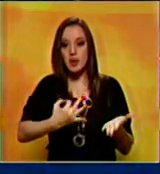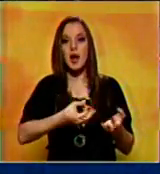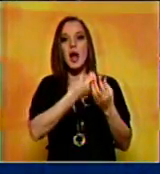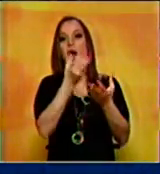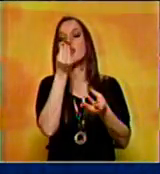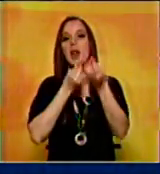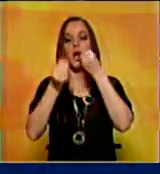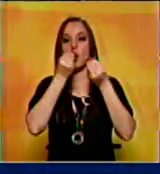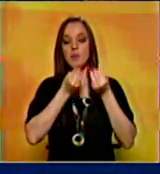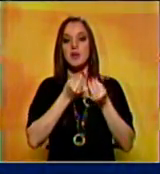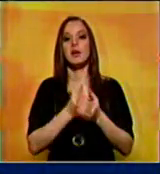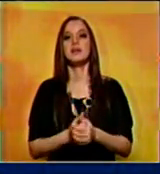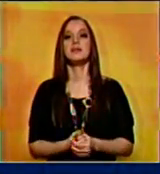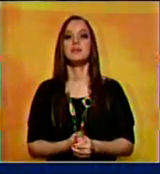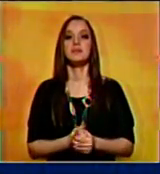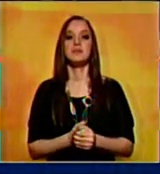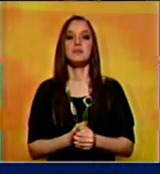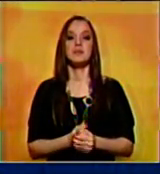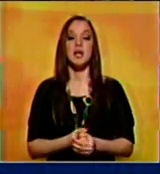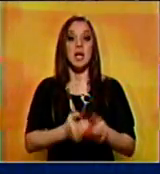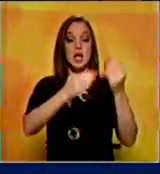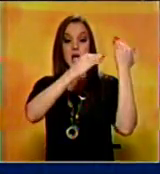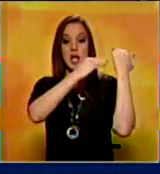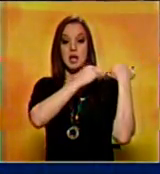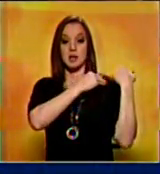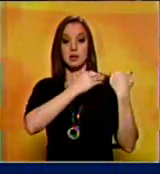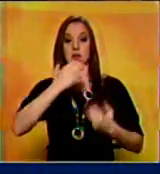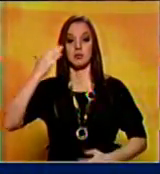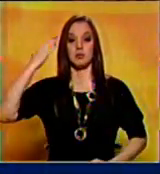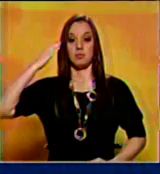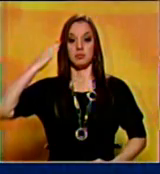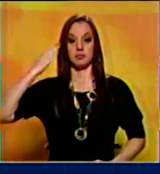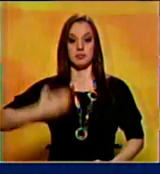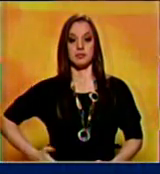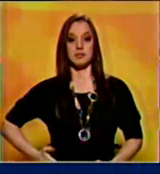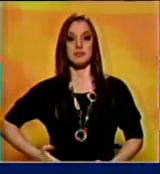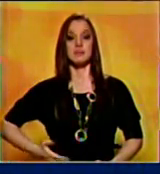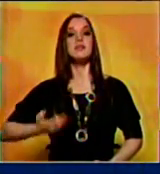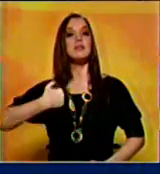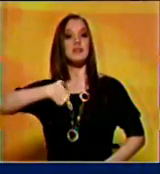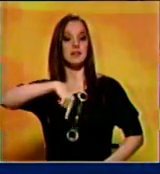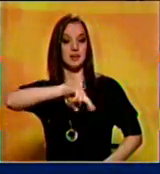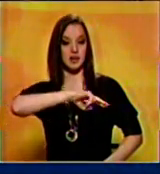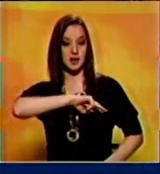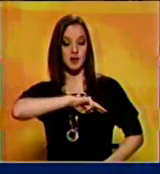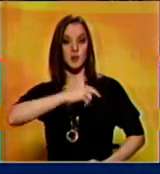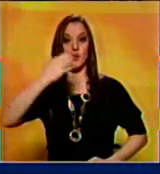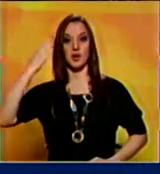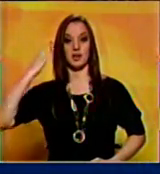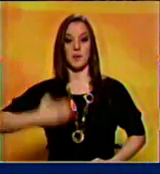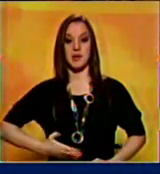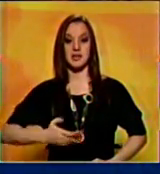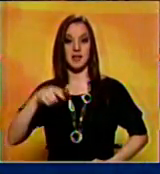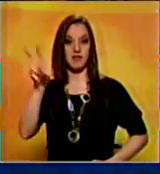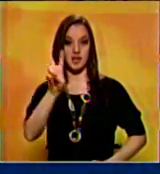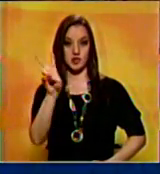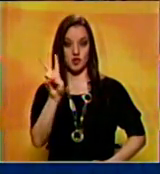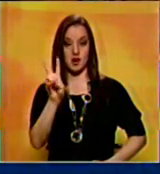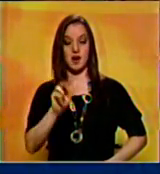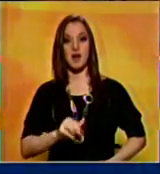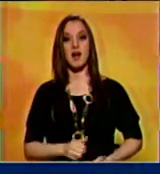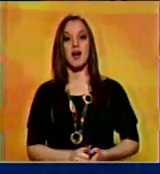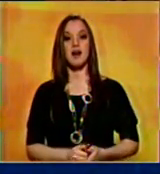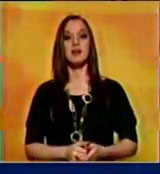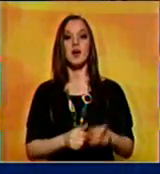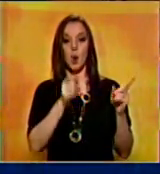García Plaza el comandante estratégico operacional de nuestra Fuerza Armada Nacional Bolivariana general en jefe